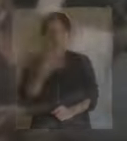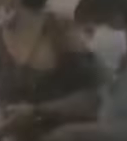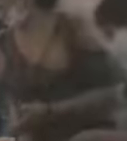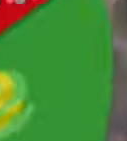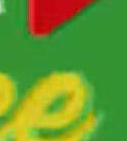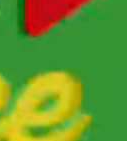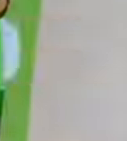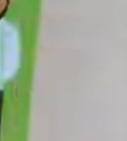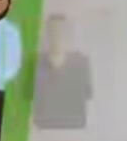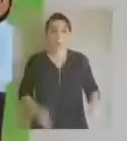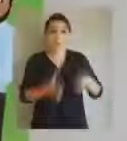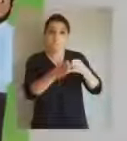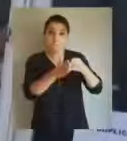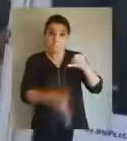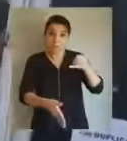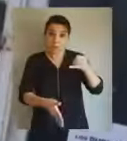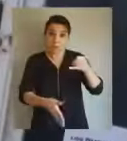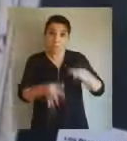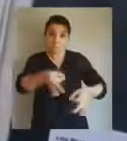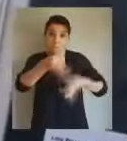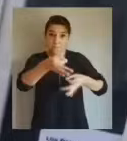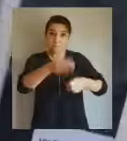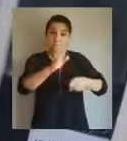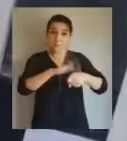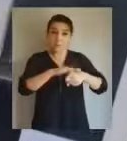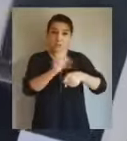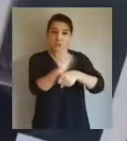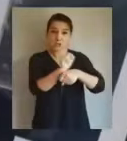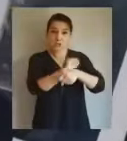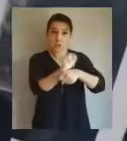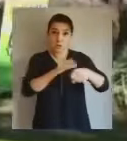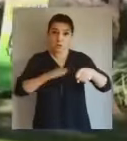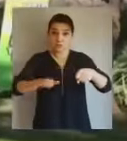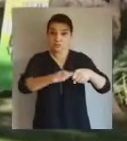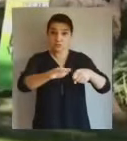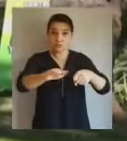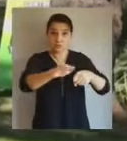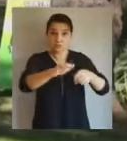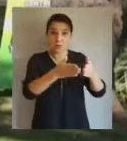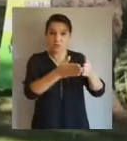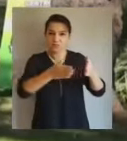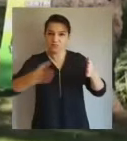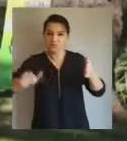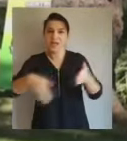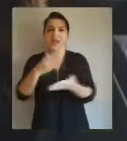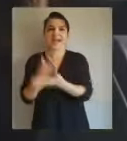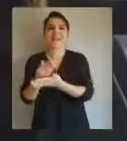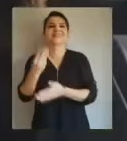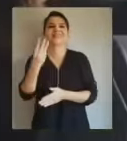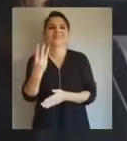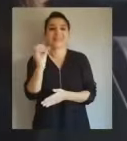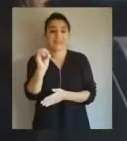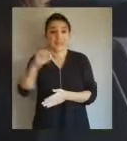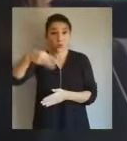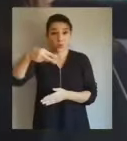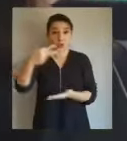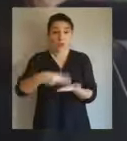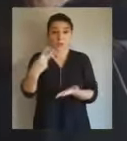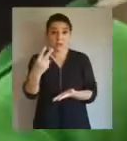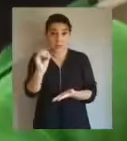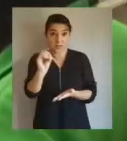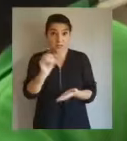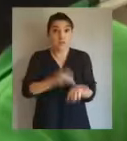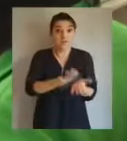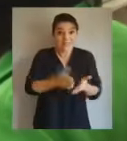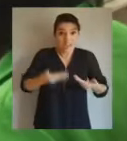Música Extienden vigencia del permiso de circulación hasta el 30 de junio del 2020. A partir de hoy,